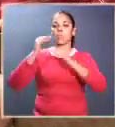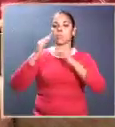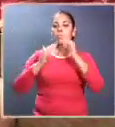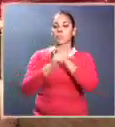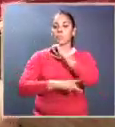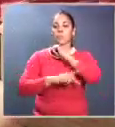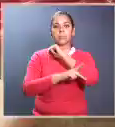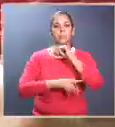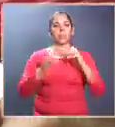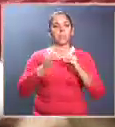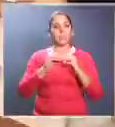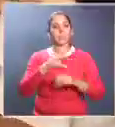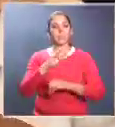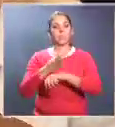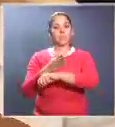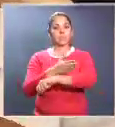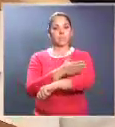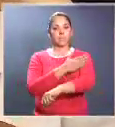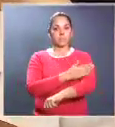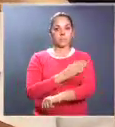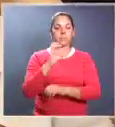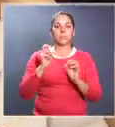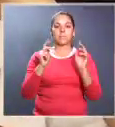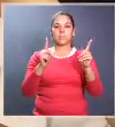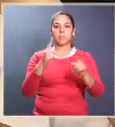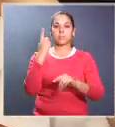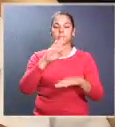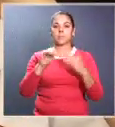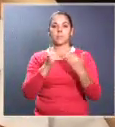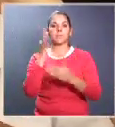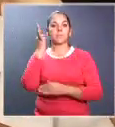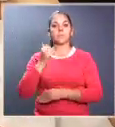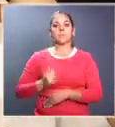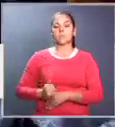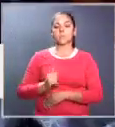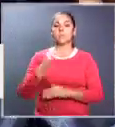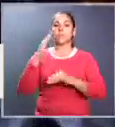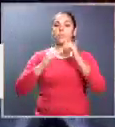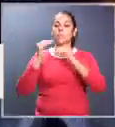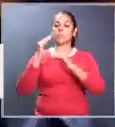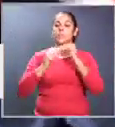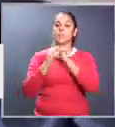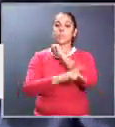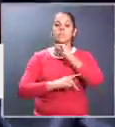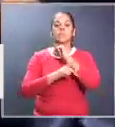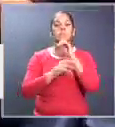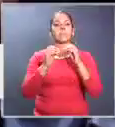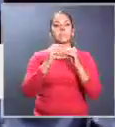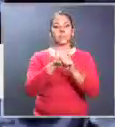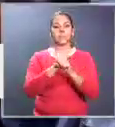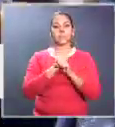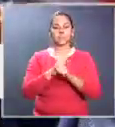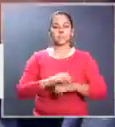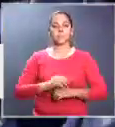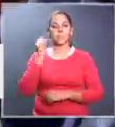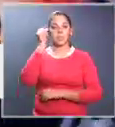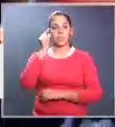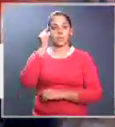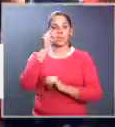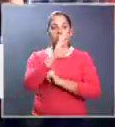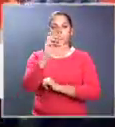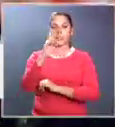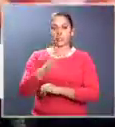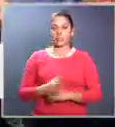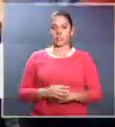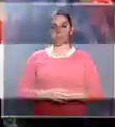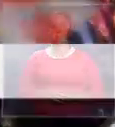Construimos un país de más y mejores oportunidades para todas y todos. Construimos un país seguro. Gobierno